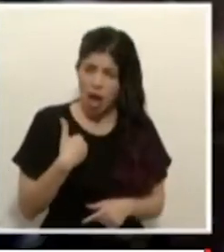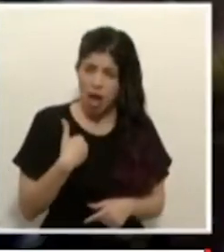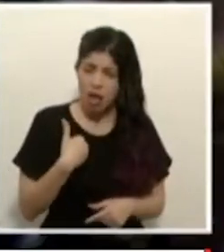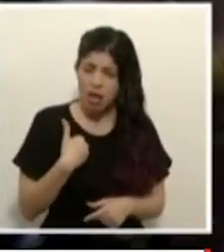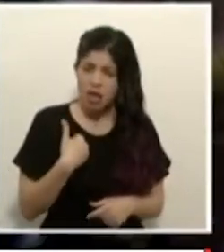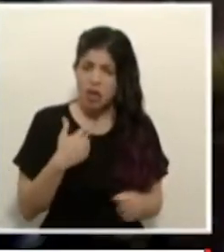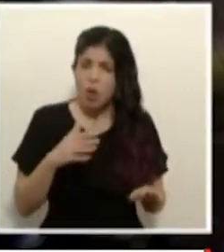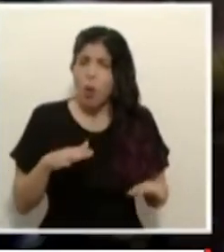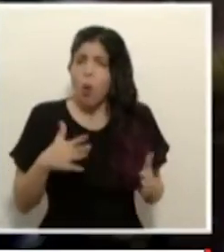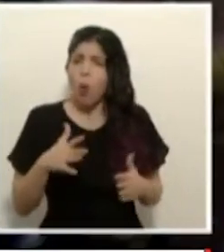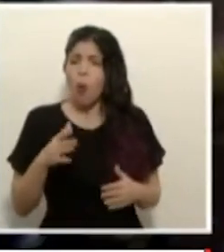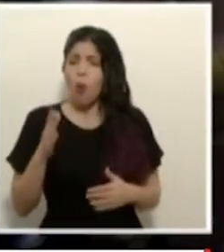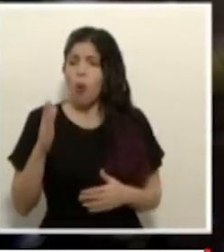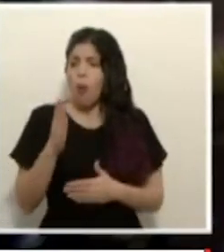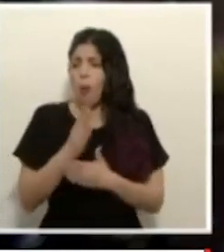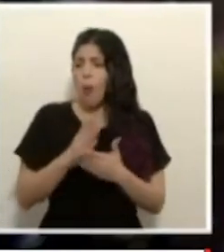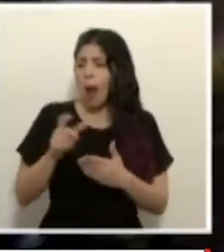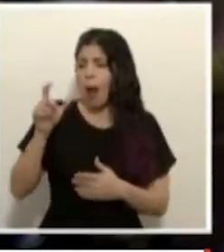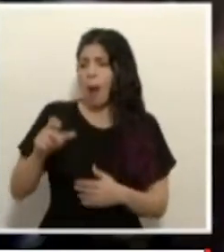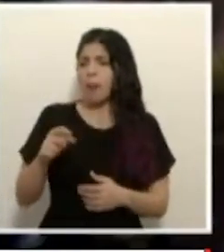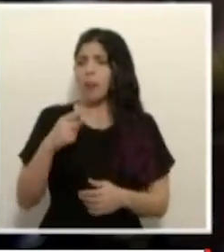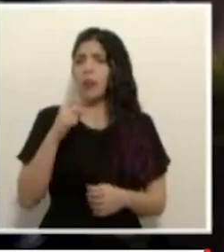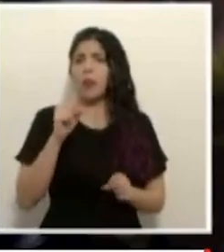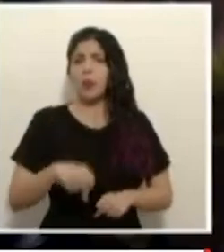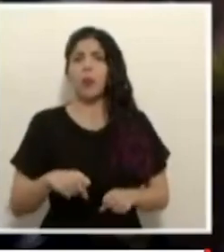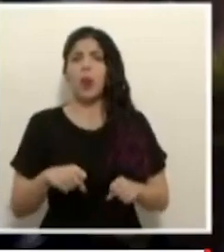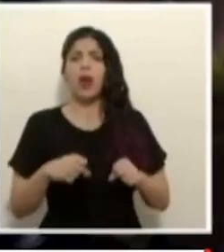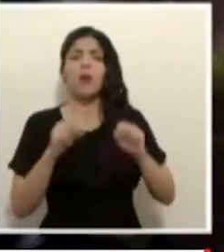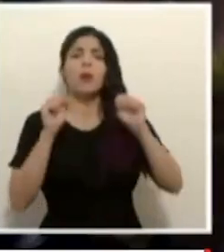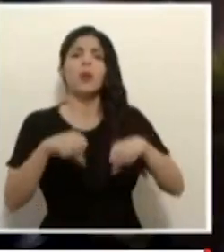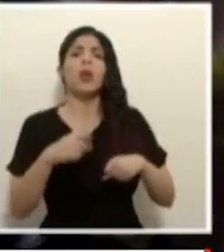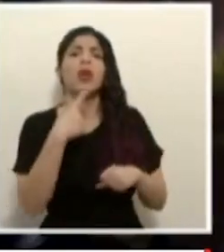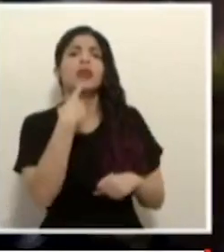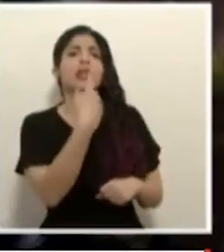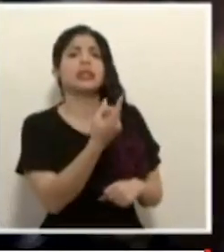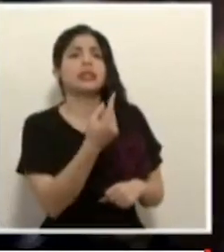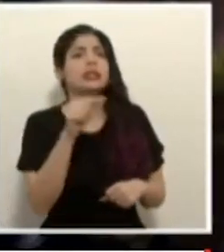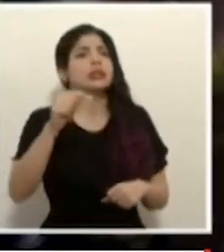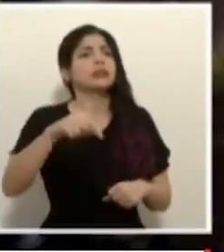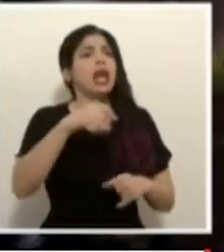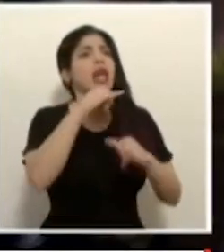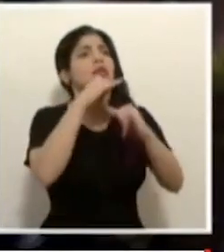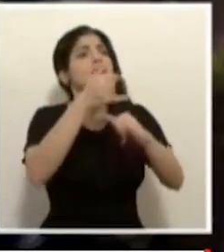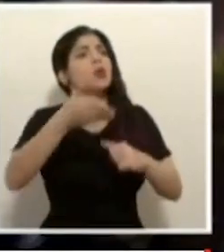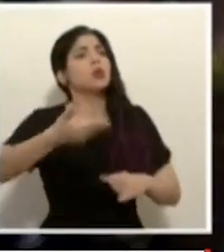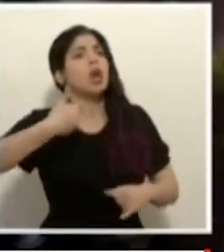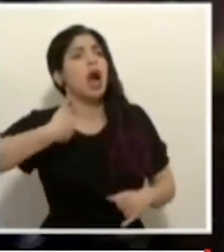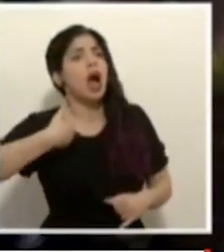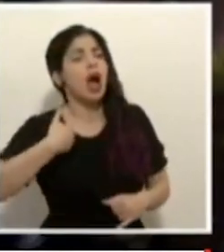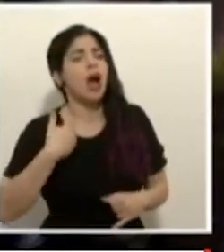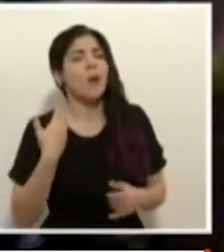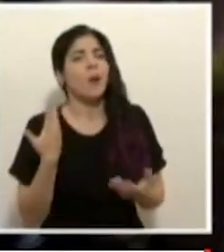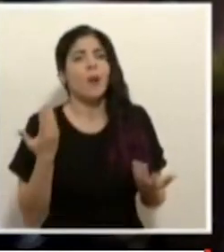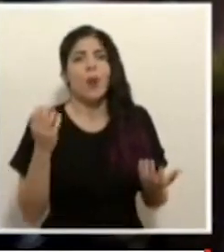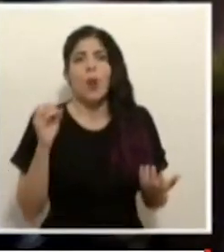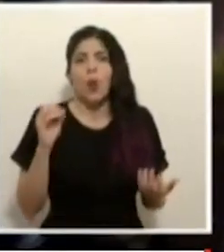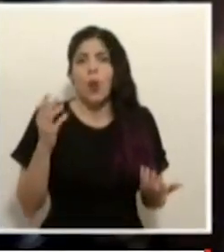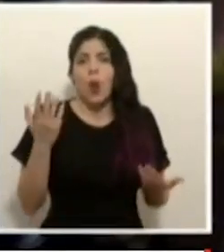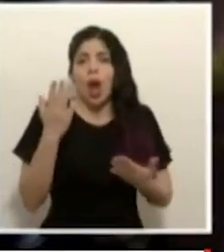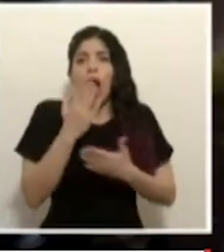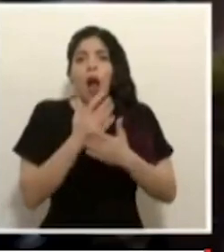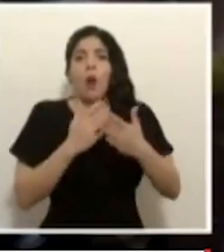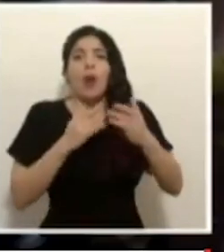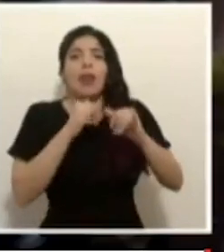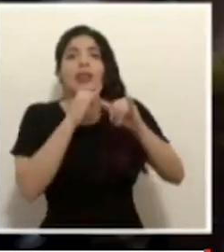habrá alguien que diga que están esas denuncias por ahí o que hay denuncias que no son